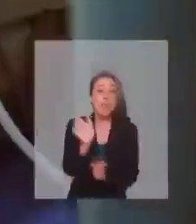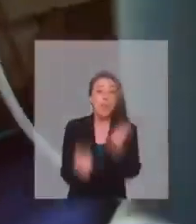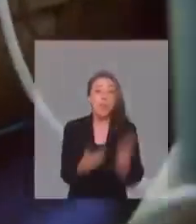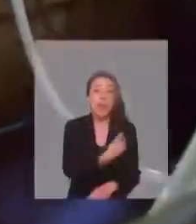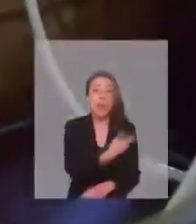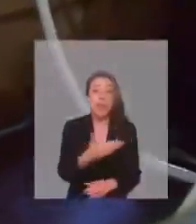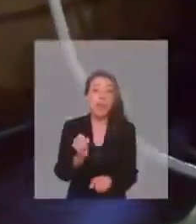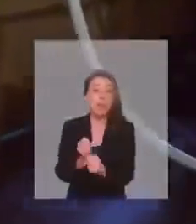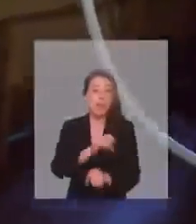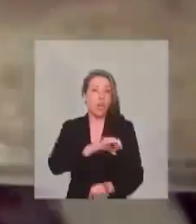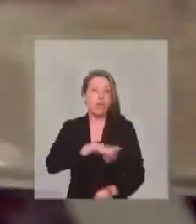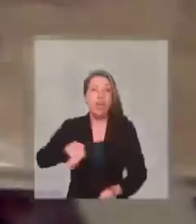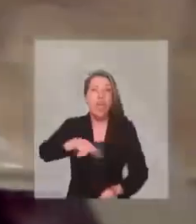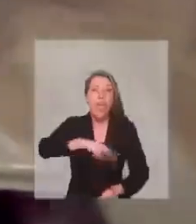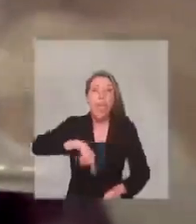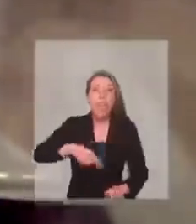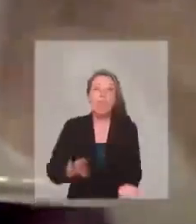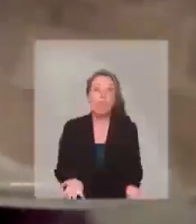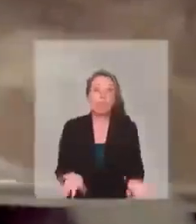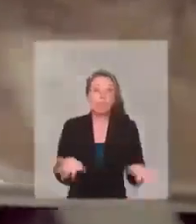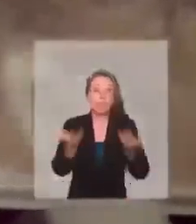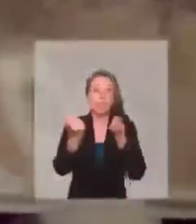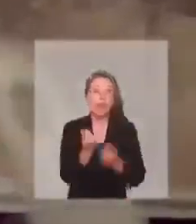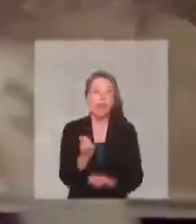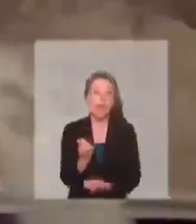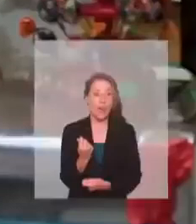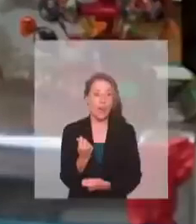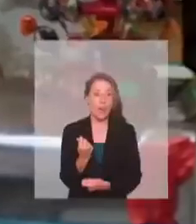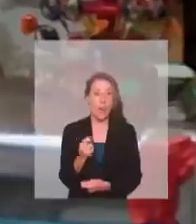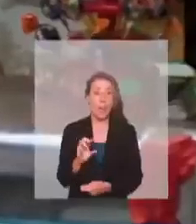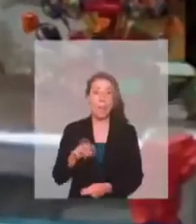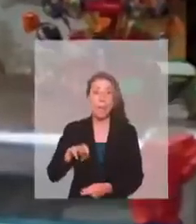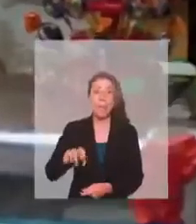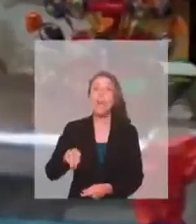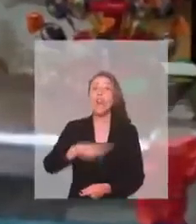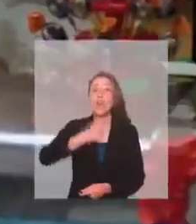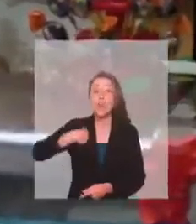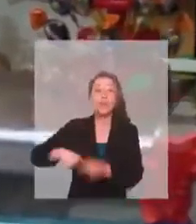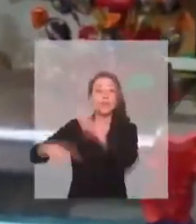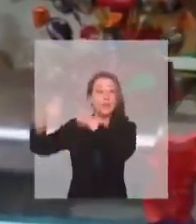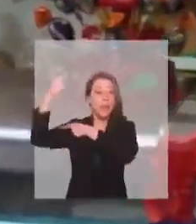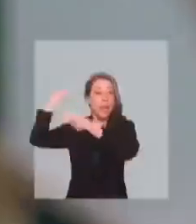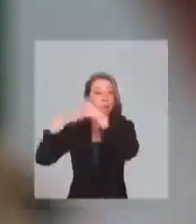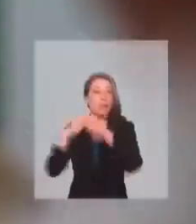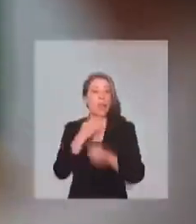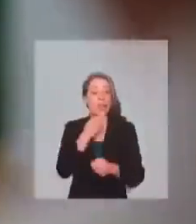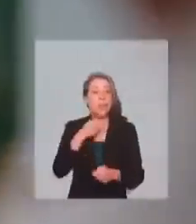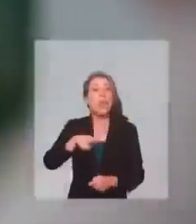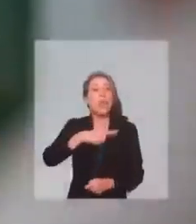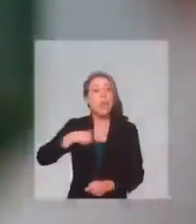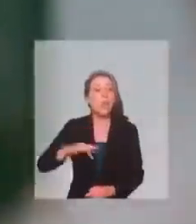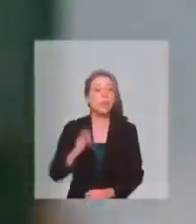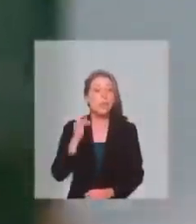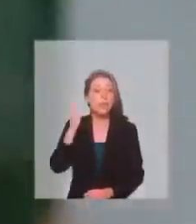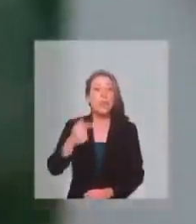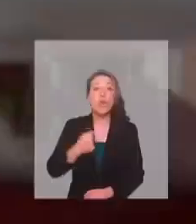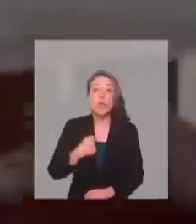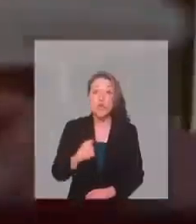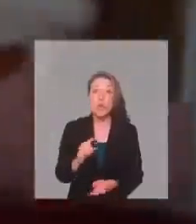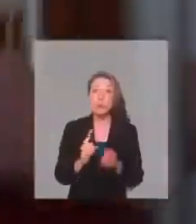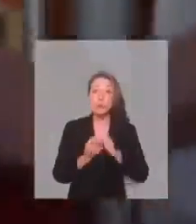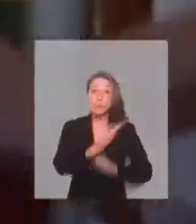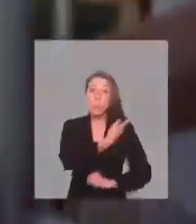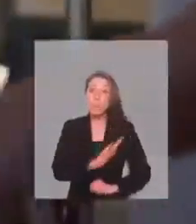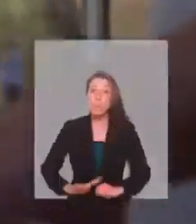de todos los que dan el trabajo en Chile. Porque ellos son los que mueven nuestra economía. Porque las pymes son nuestra historia, pero sobre todo son nuestro futuro.